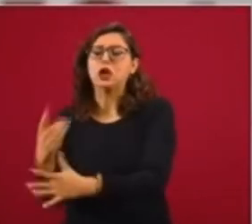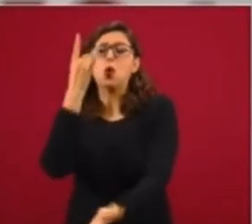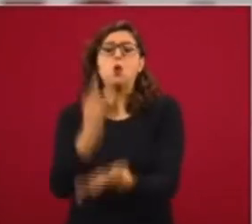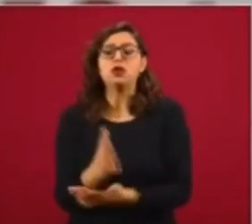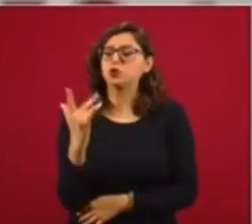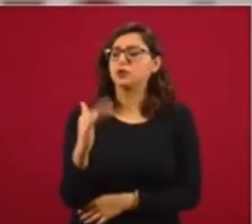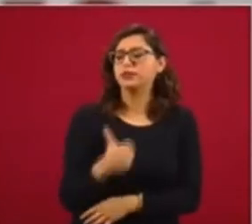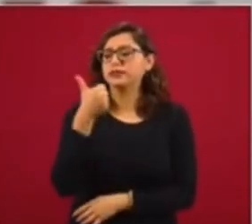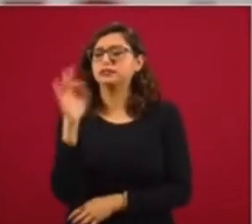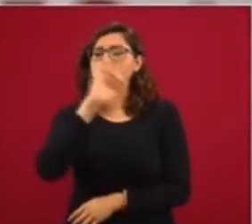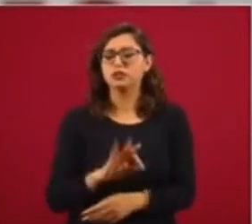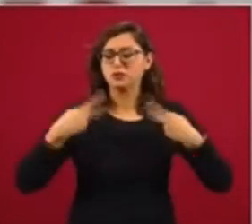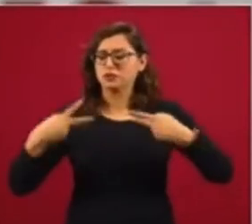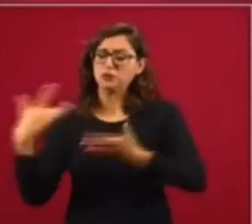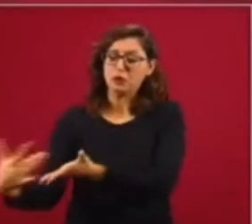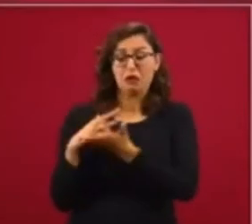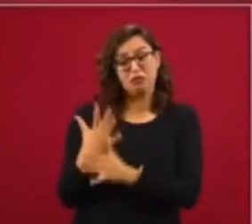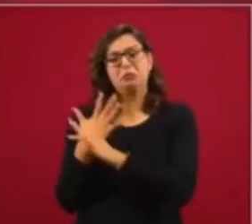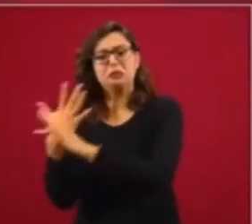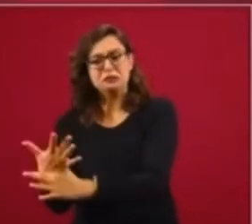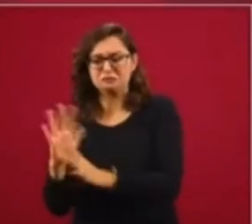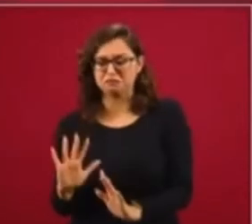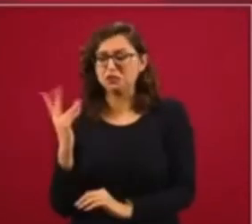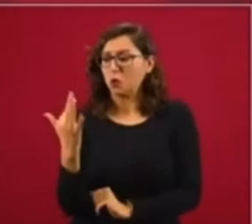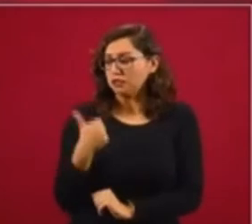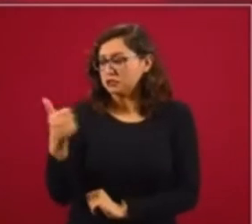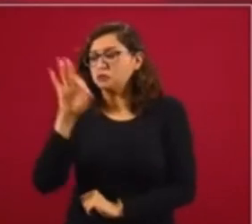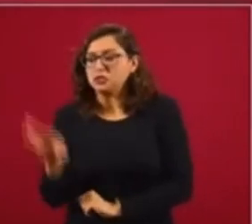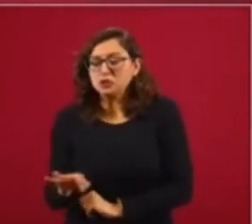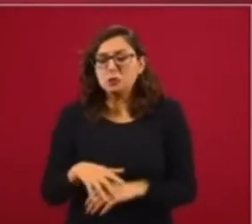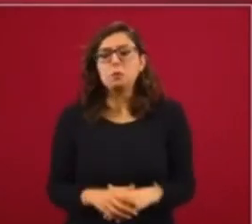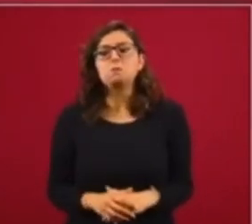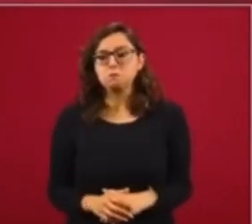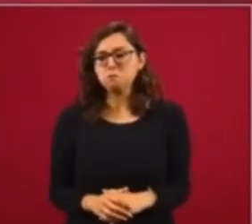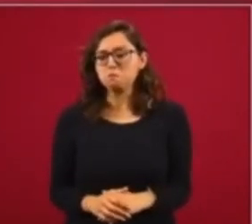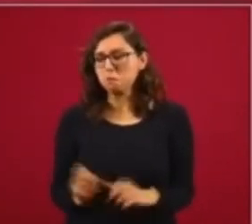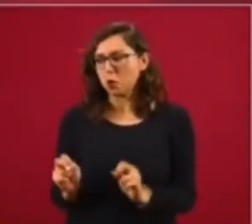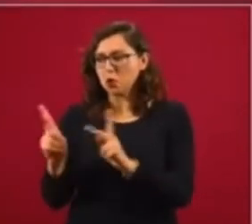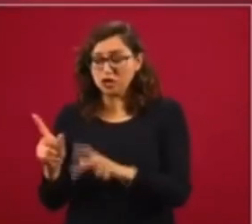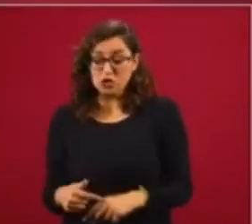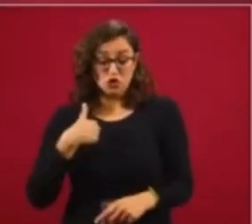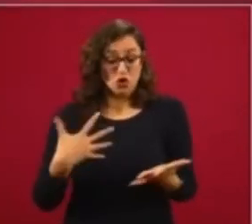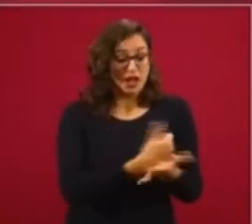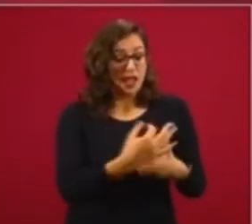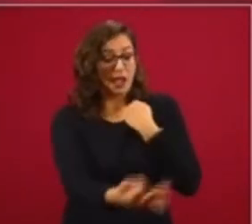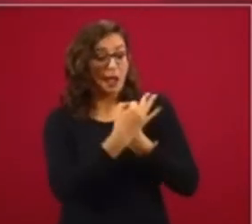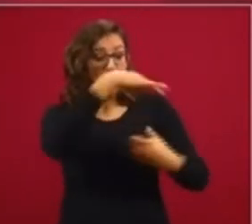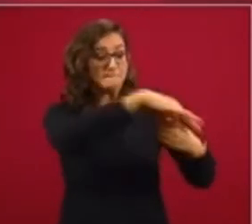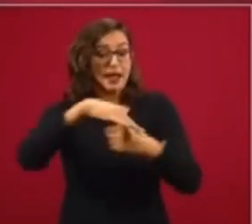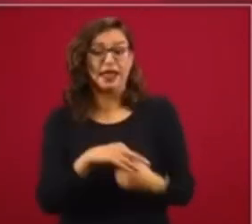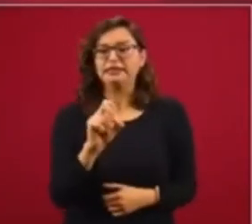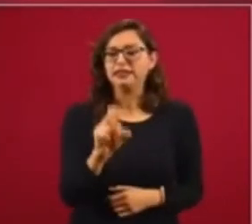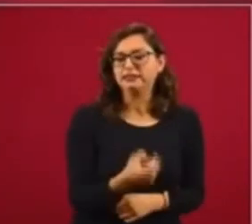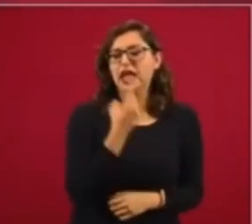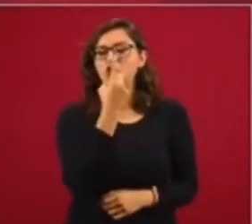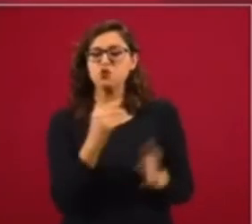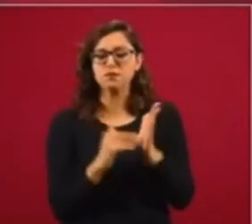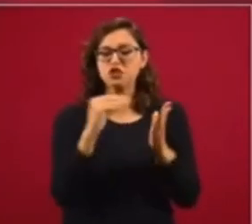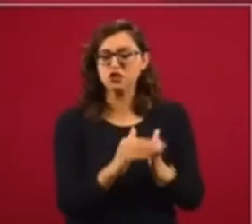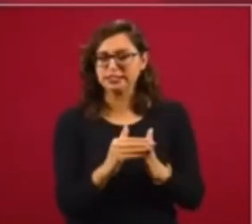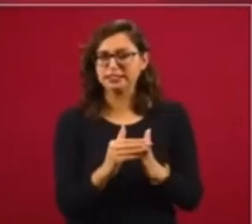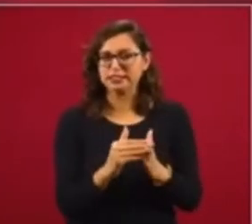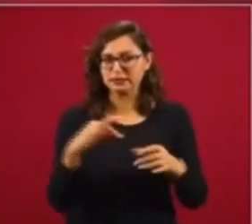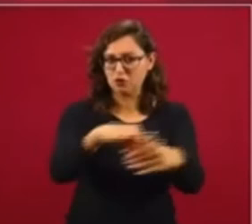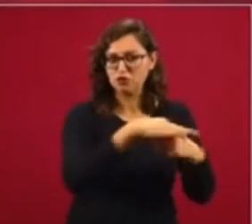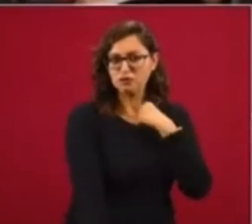% de aprobación, 56% de aprobación. Yo gané con 31 millones de votos. ¿Cuánto es el 56%